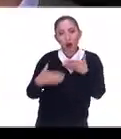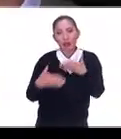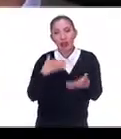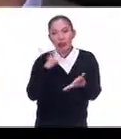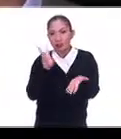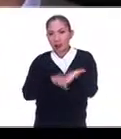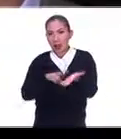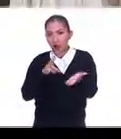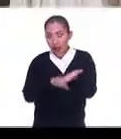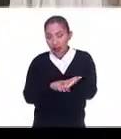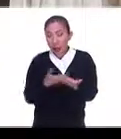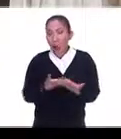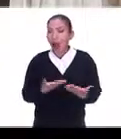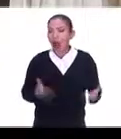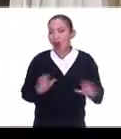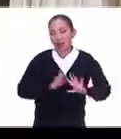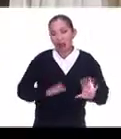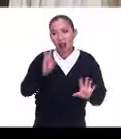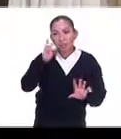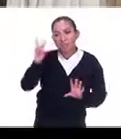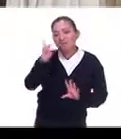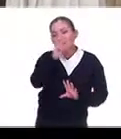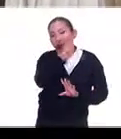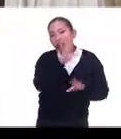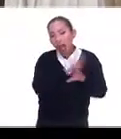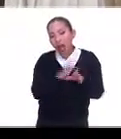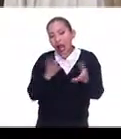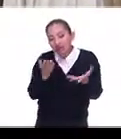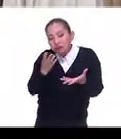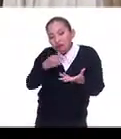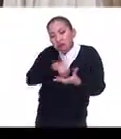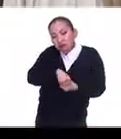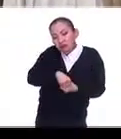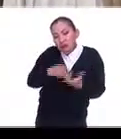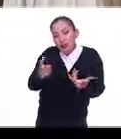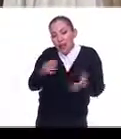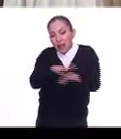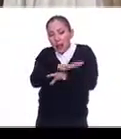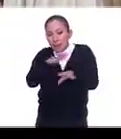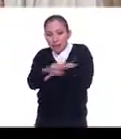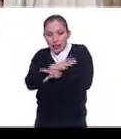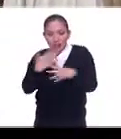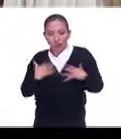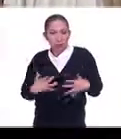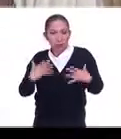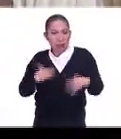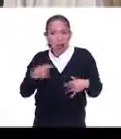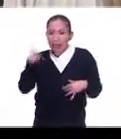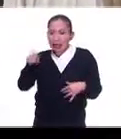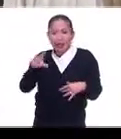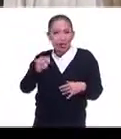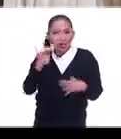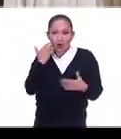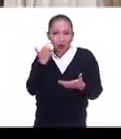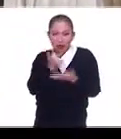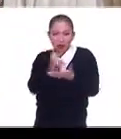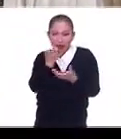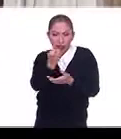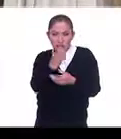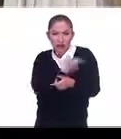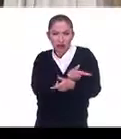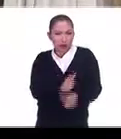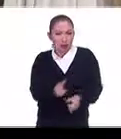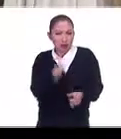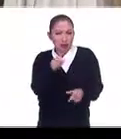valorar. Hoy en día, ya hay más intervención en modificar las prendas, y ella no participó tanto